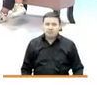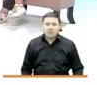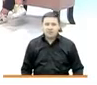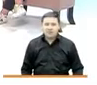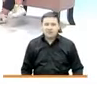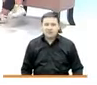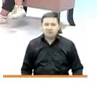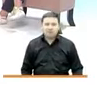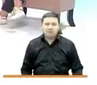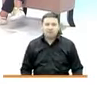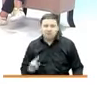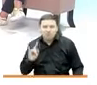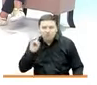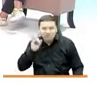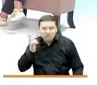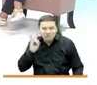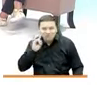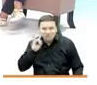No te oigo. está?